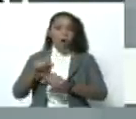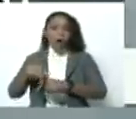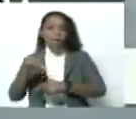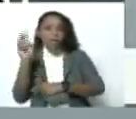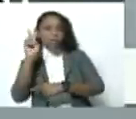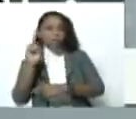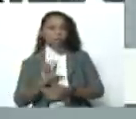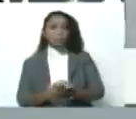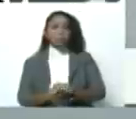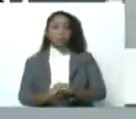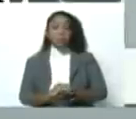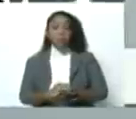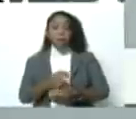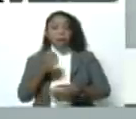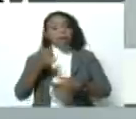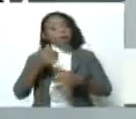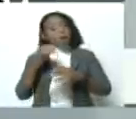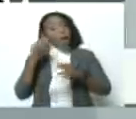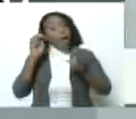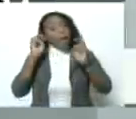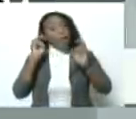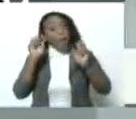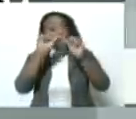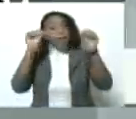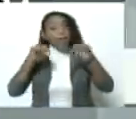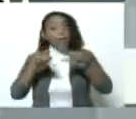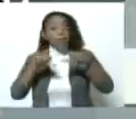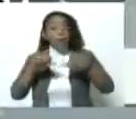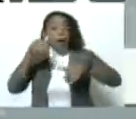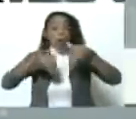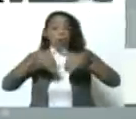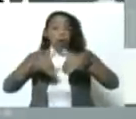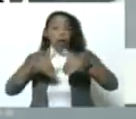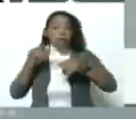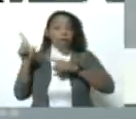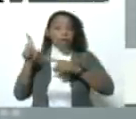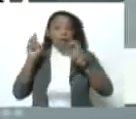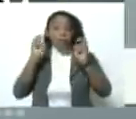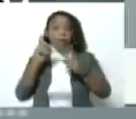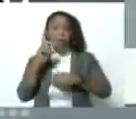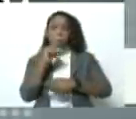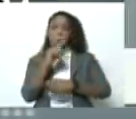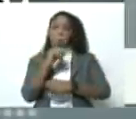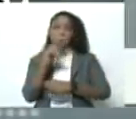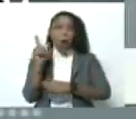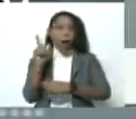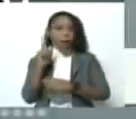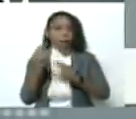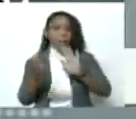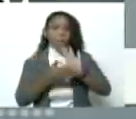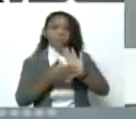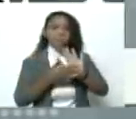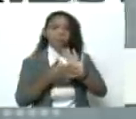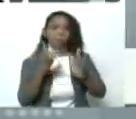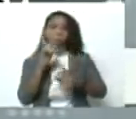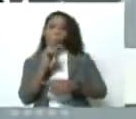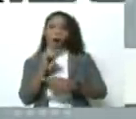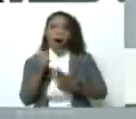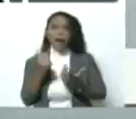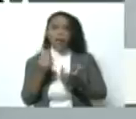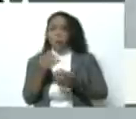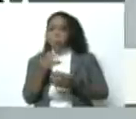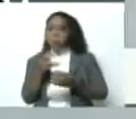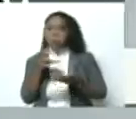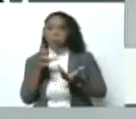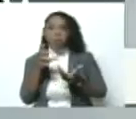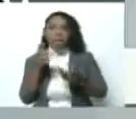Entonces, se refiere que con respecto al sistema electoral, se detectó que no hay adherencia y que no hay imparcialidad del sistema